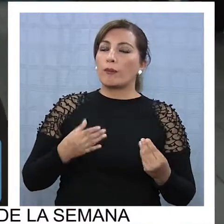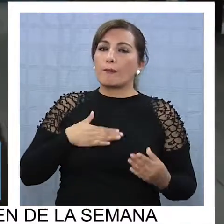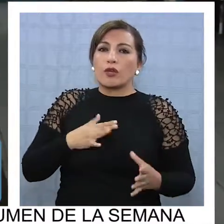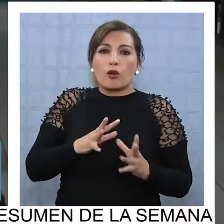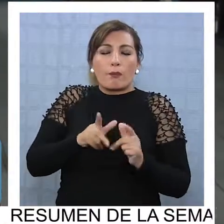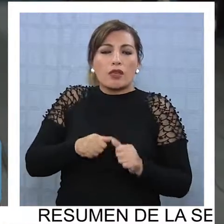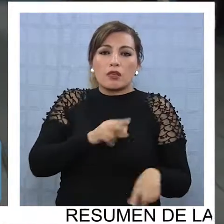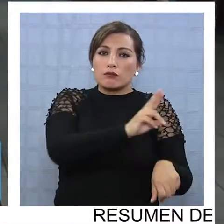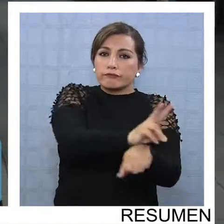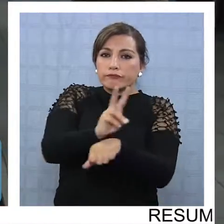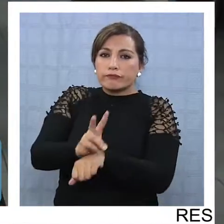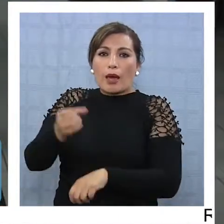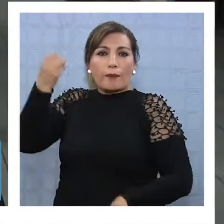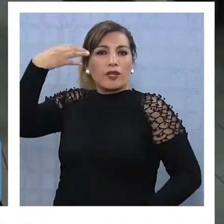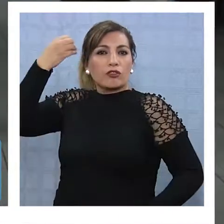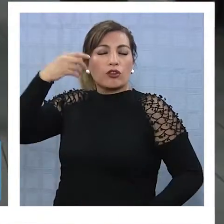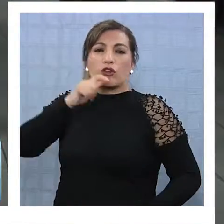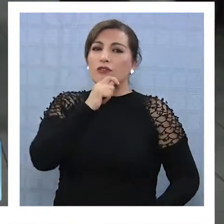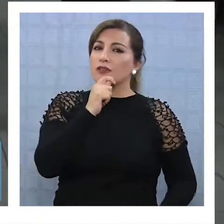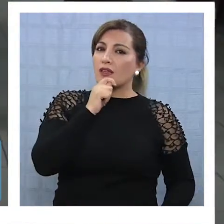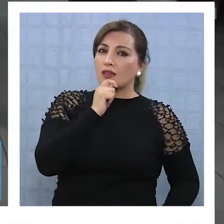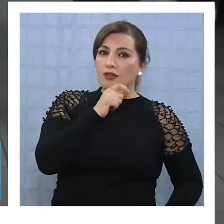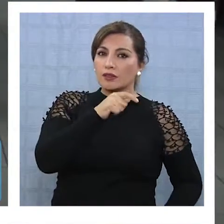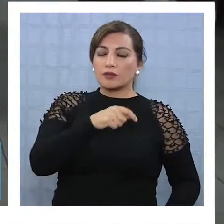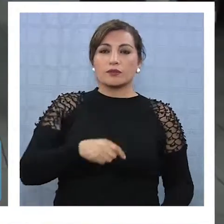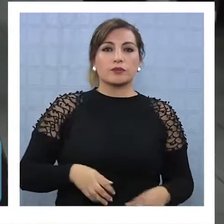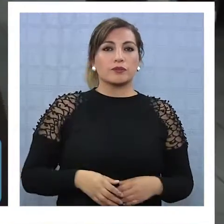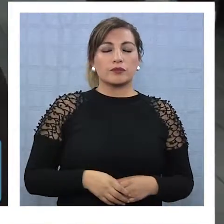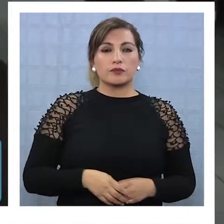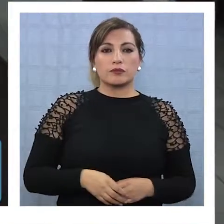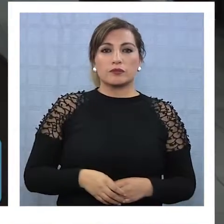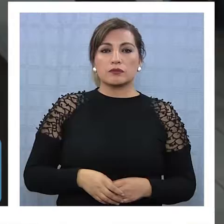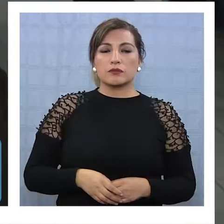buenísimo para los colegas, hemos aprendido harto en todos los talleres.